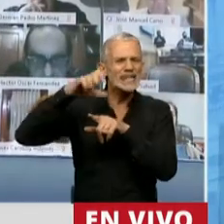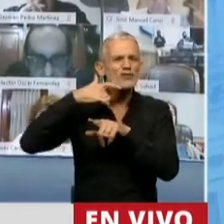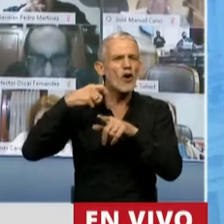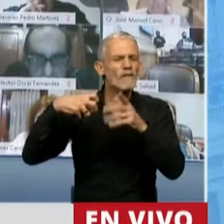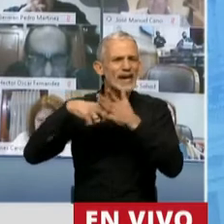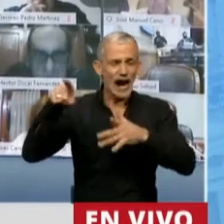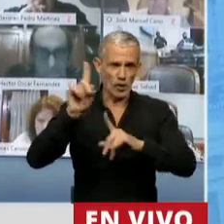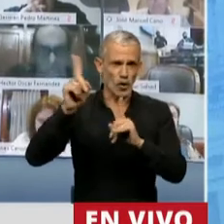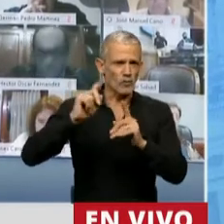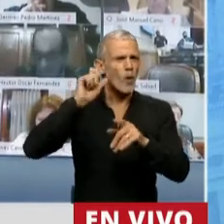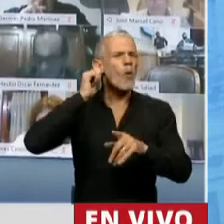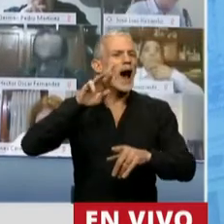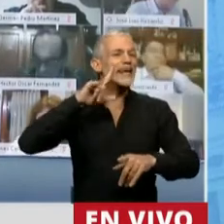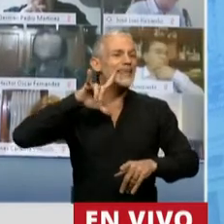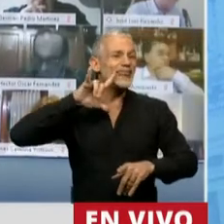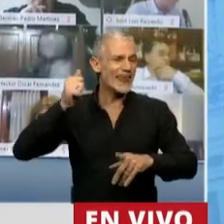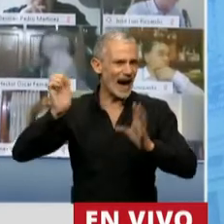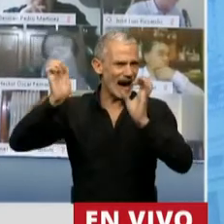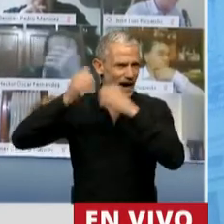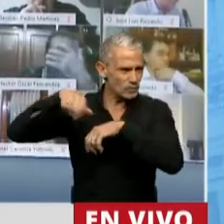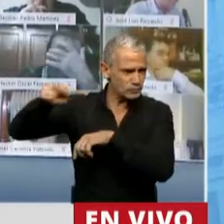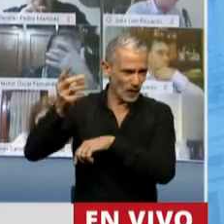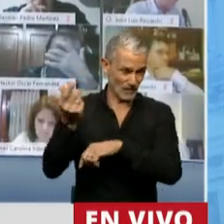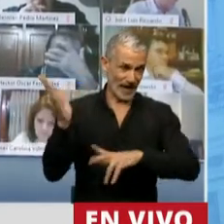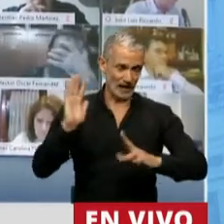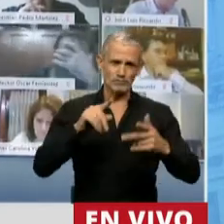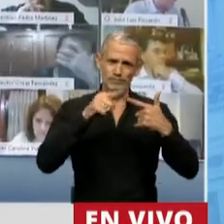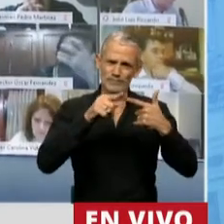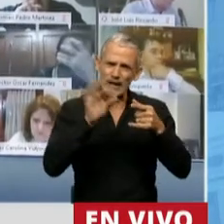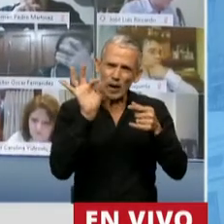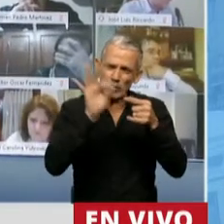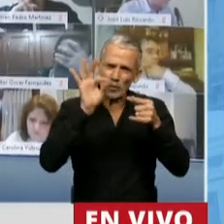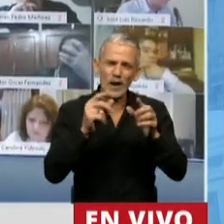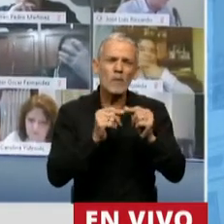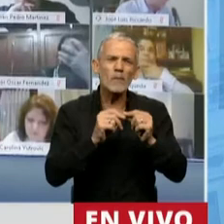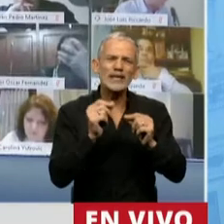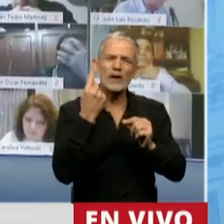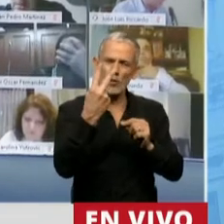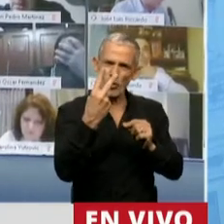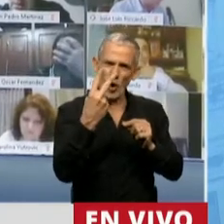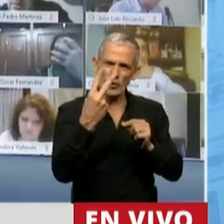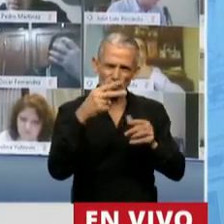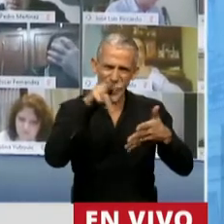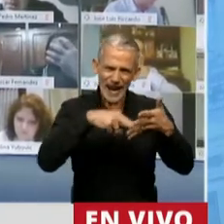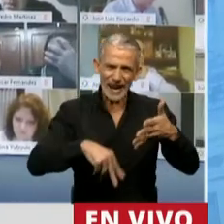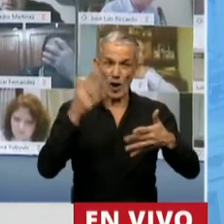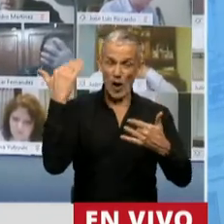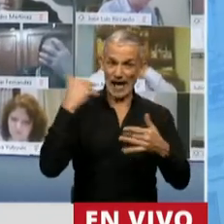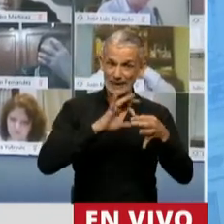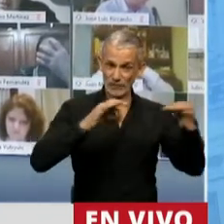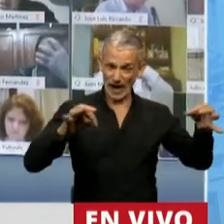hablemos de guaridas fiscales. Luego, una pequeña corrección en el artículo 2. Leo cómo estaba